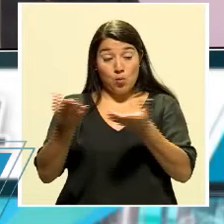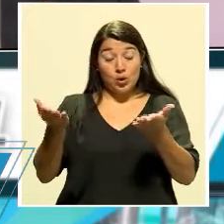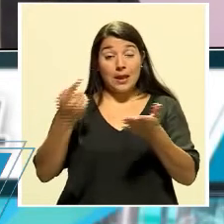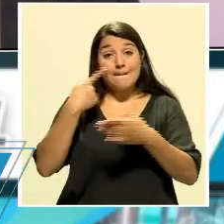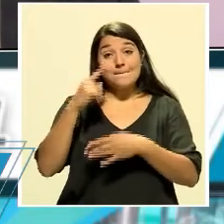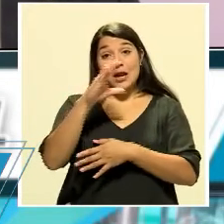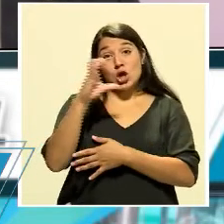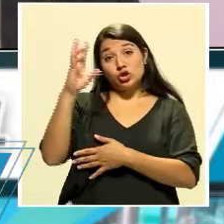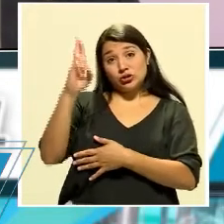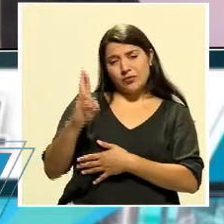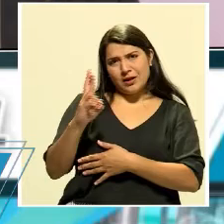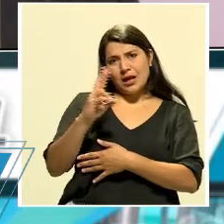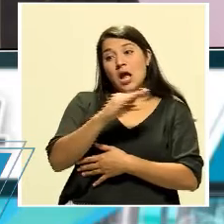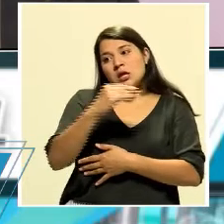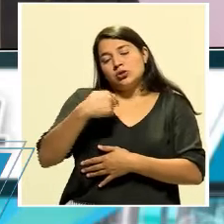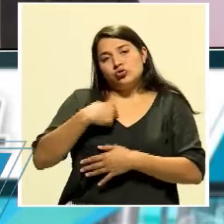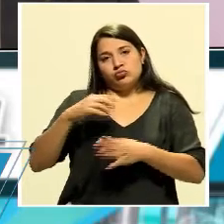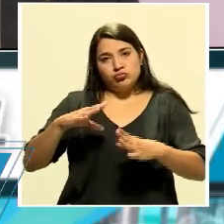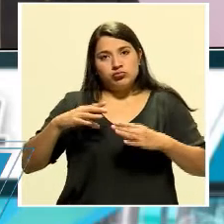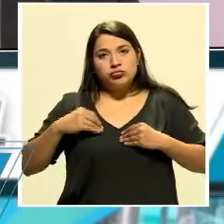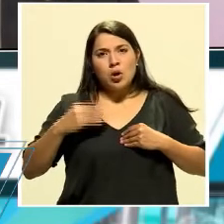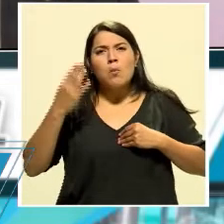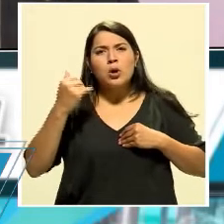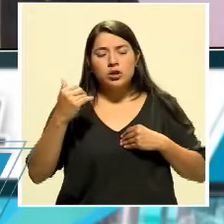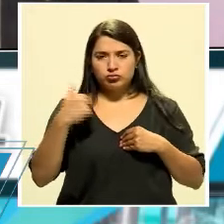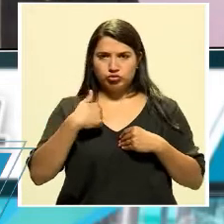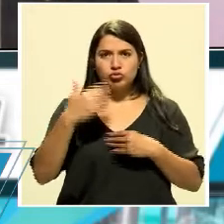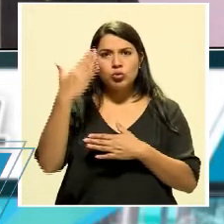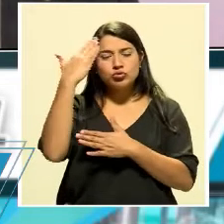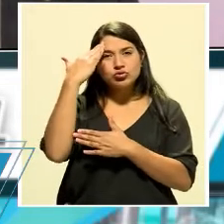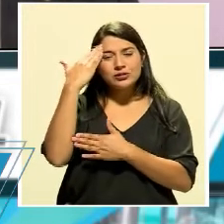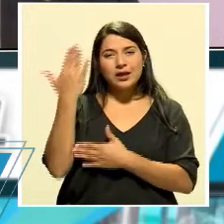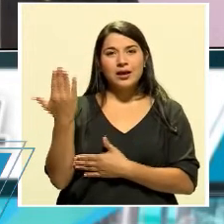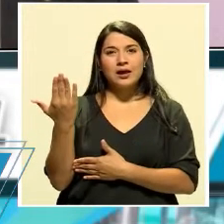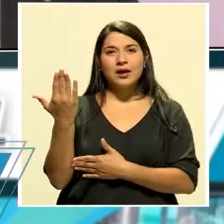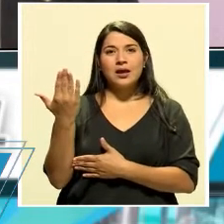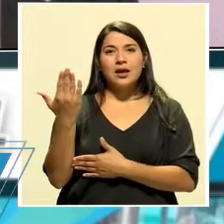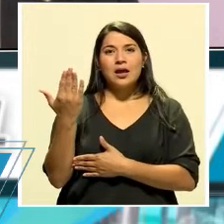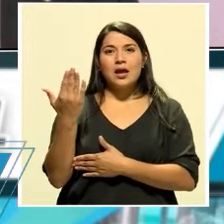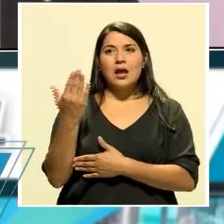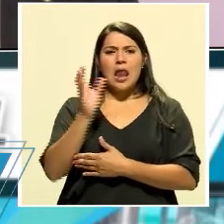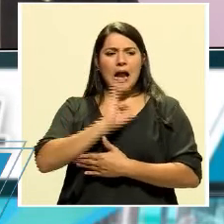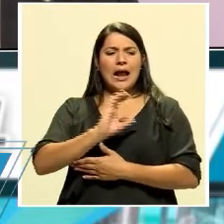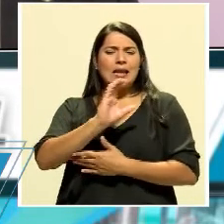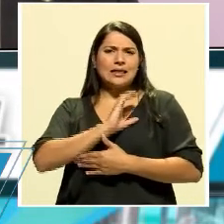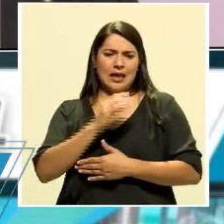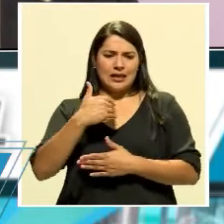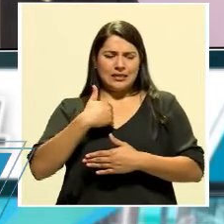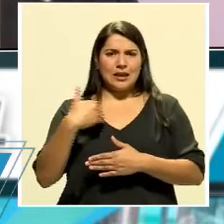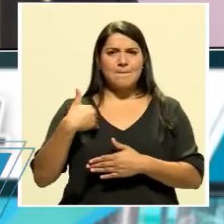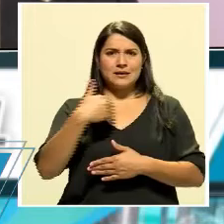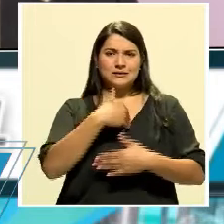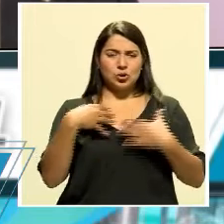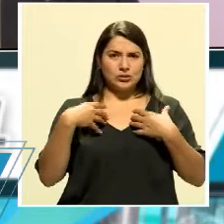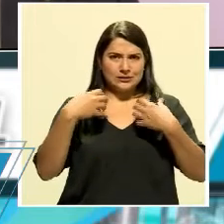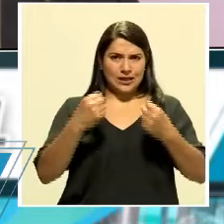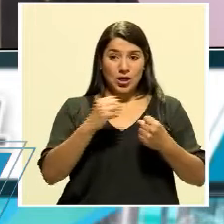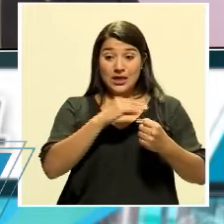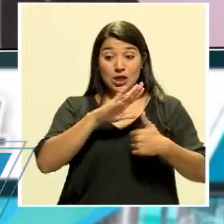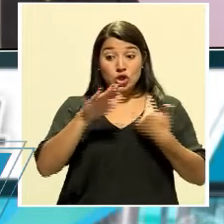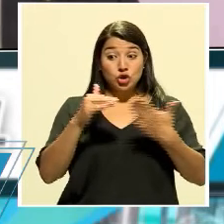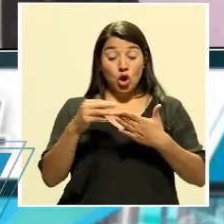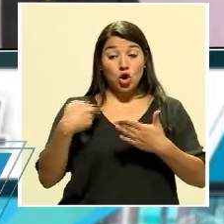país y también lo asumí porque sé la calidad de personal que hay en el Ministerio de Salud y lo que podemos aportar.